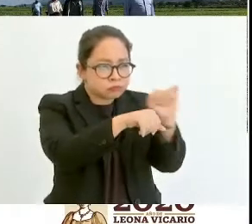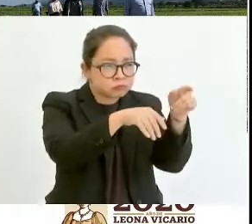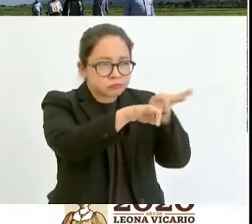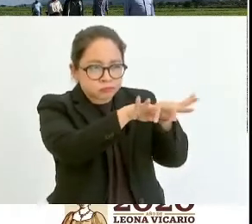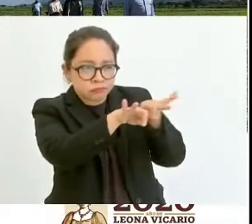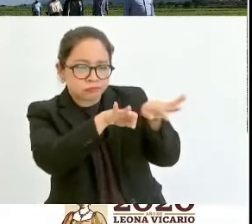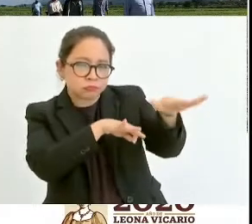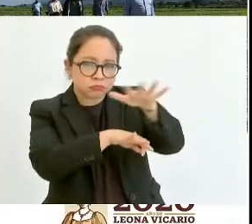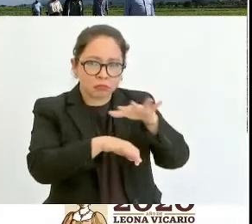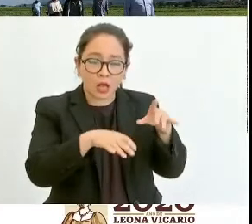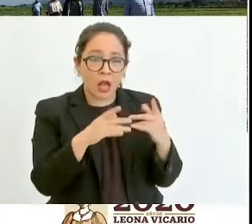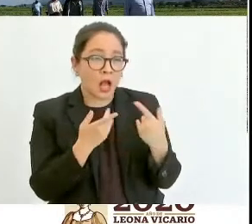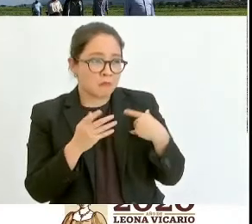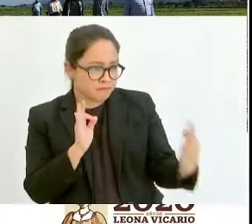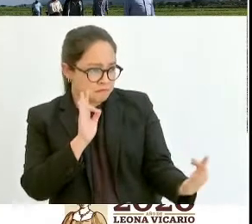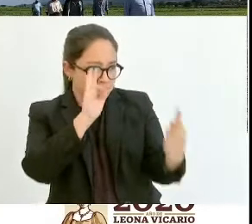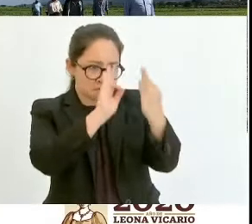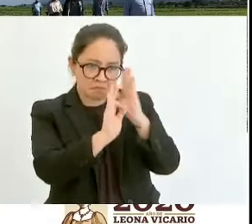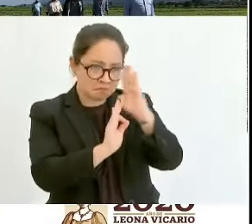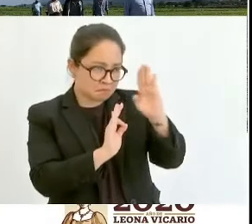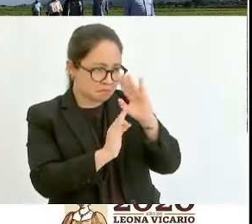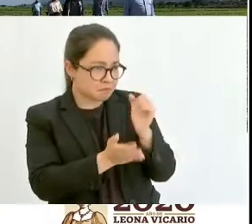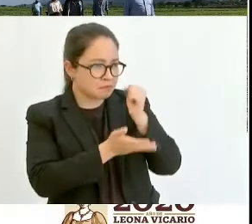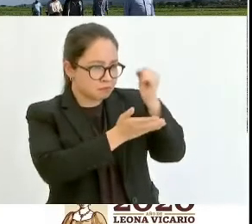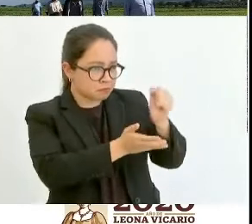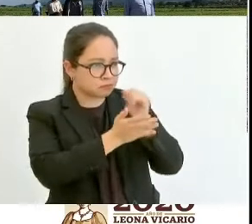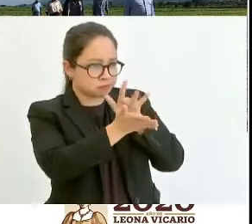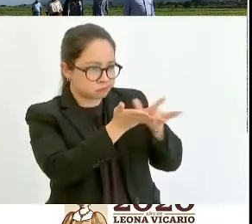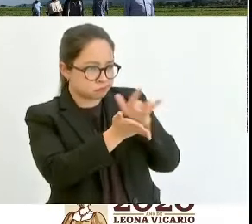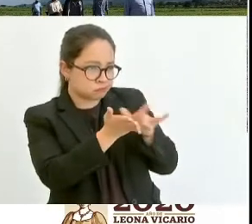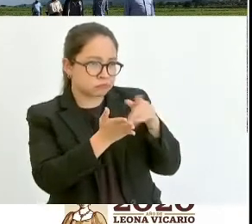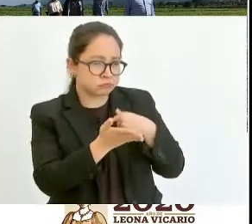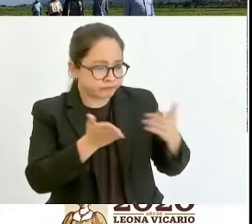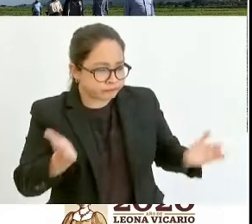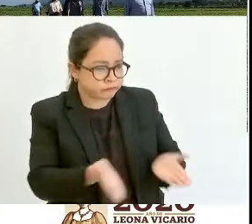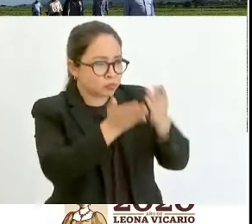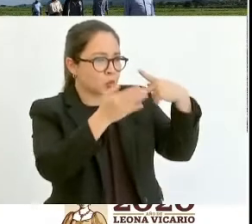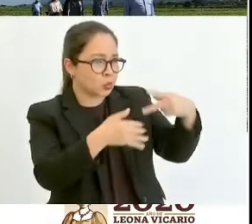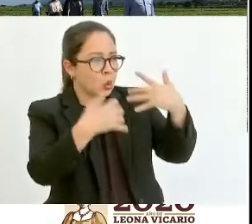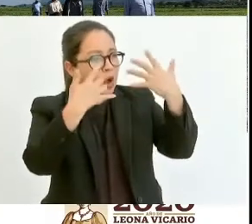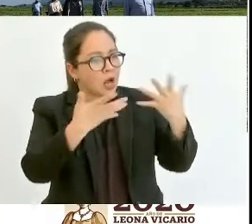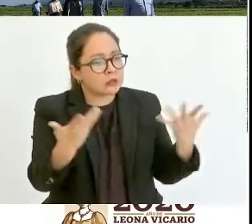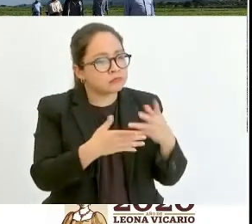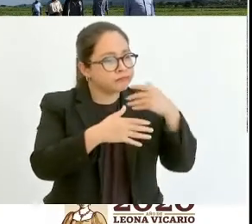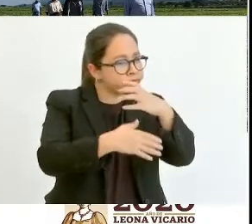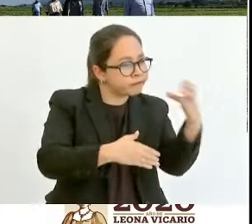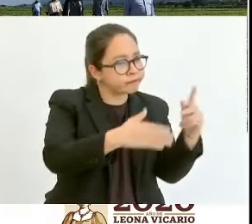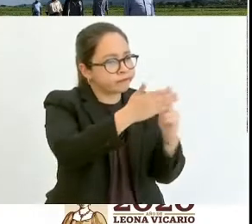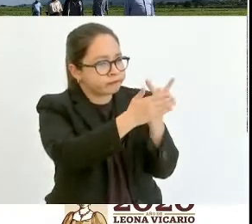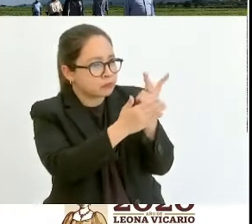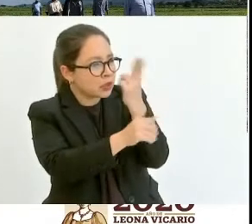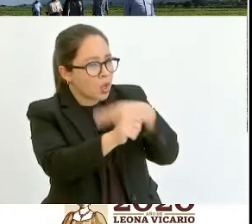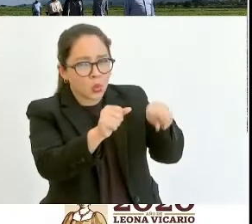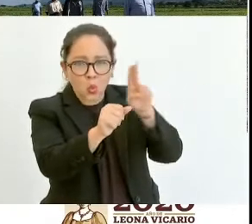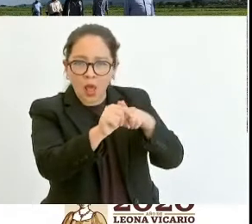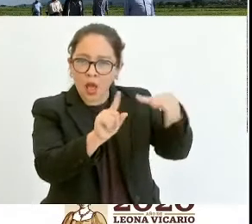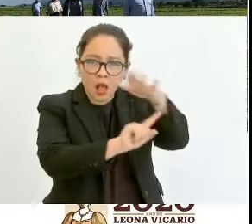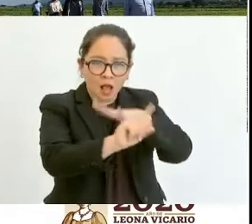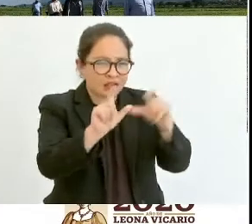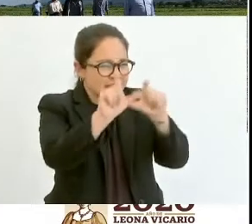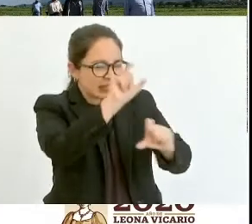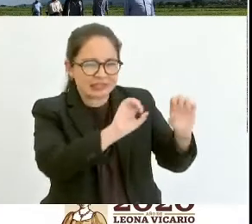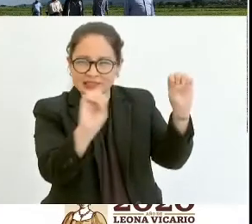impulsar una transición agroecológica en la producción de alimentos sin transgénicos y